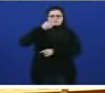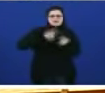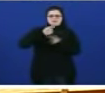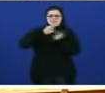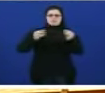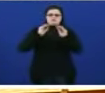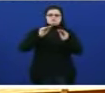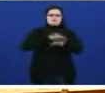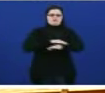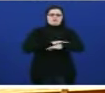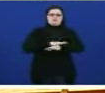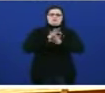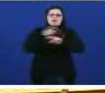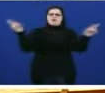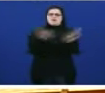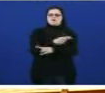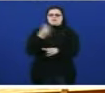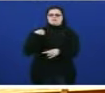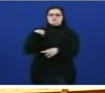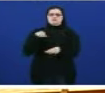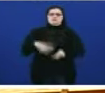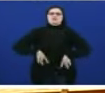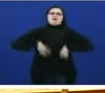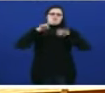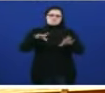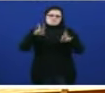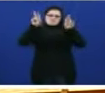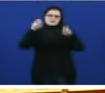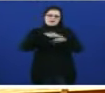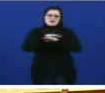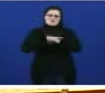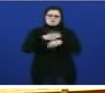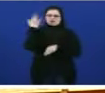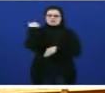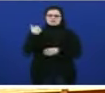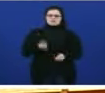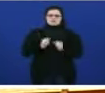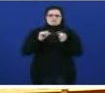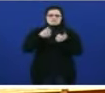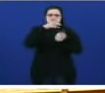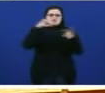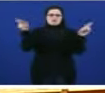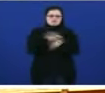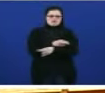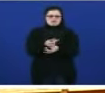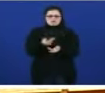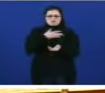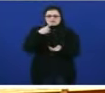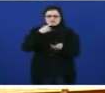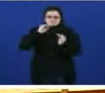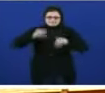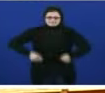seu goberno foi eliminar o programa de canguras posto en marcha polo goberno anterior. E, de novo, volvemos o mesmo.